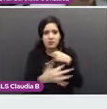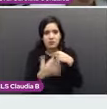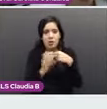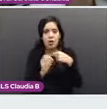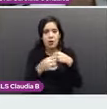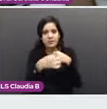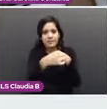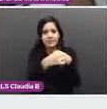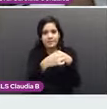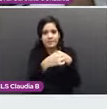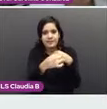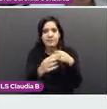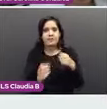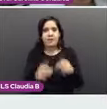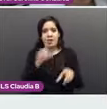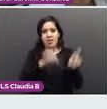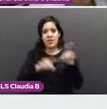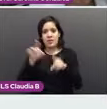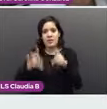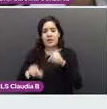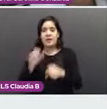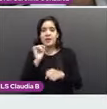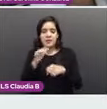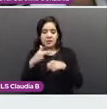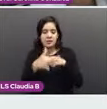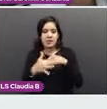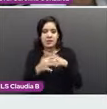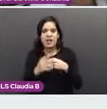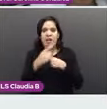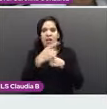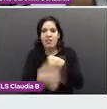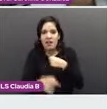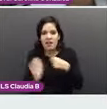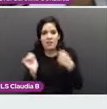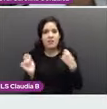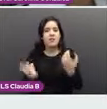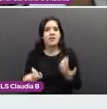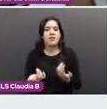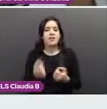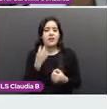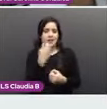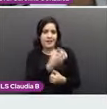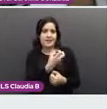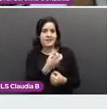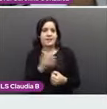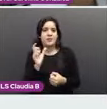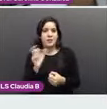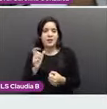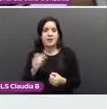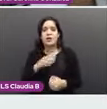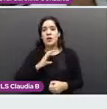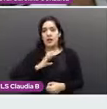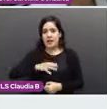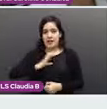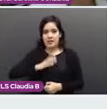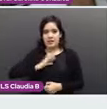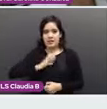de erosión por el pezón también. Datos clínicos de cáncer de mama. Siguiente.